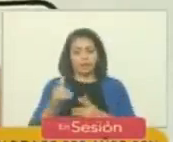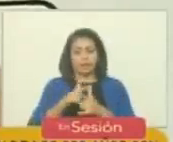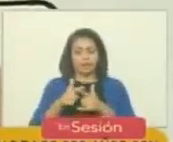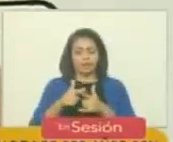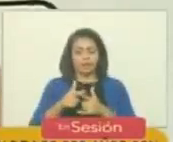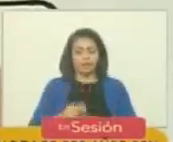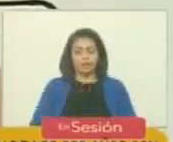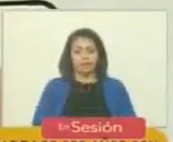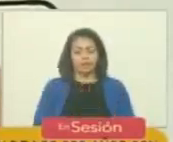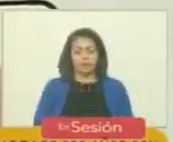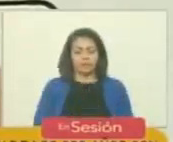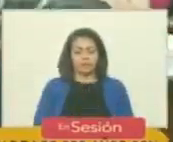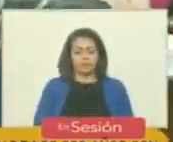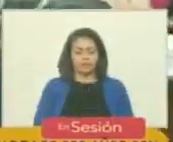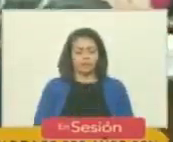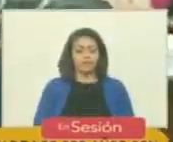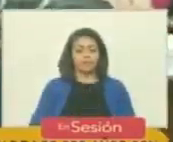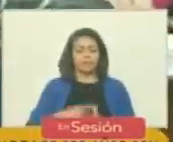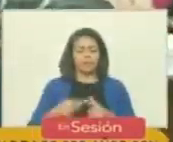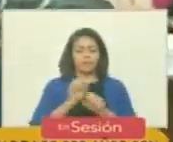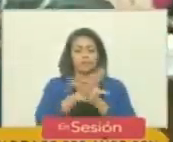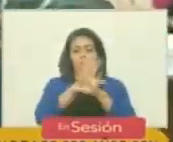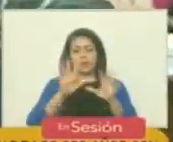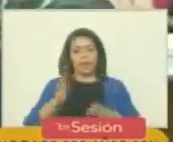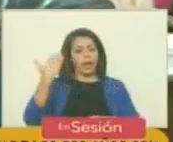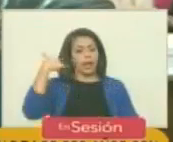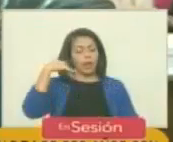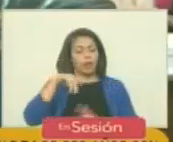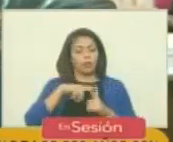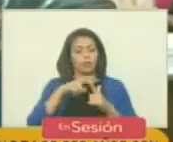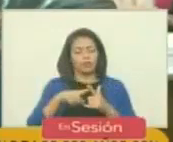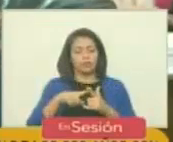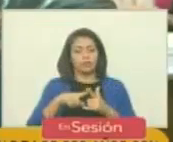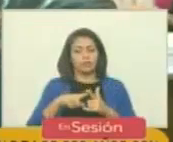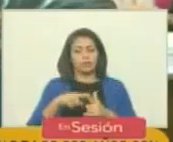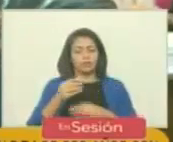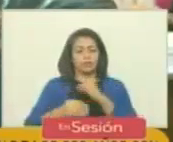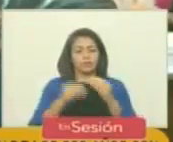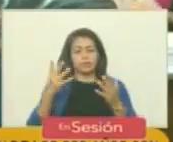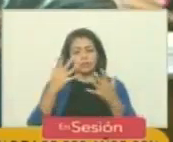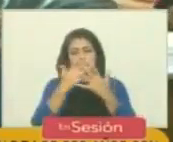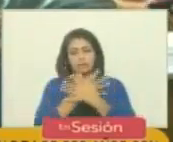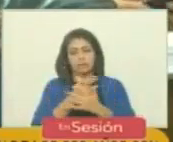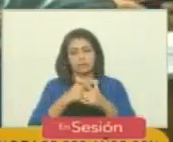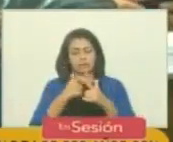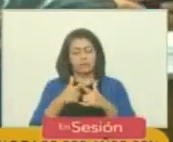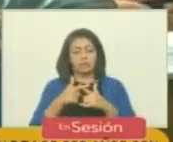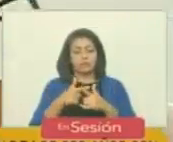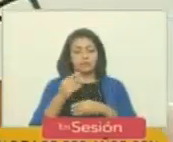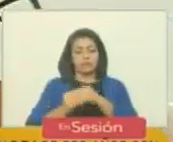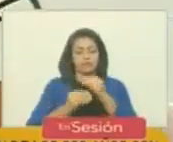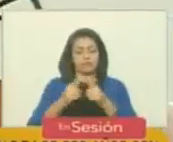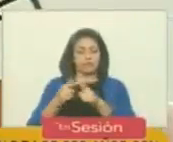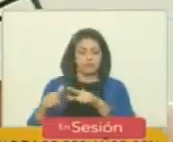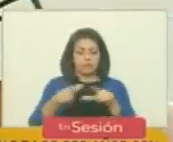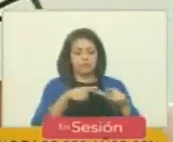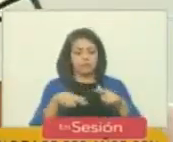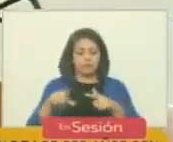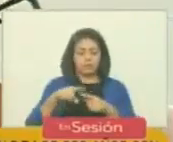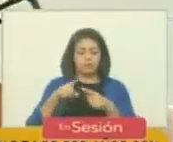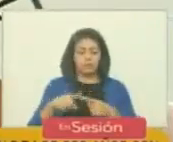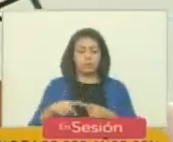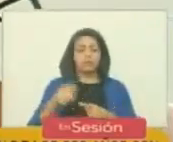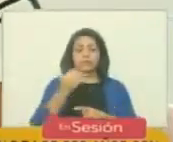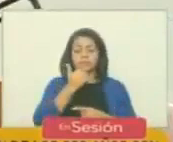él, está claro que pese a sus ocasionales desaciertos en momentos de obfuscación, Bolívar estuvo tan